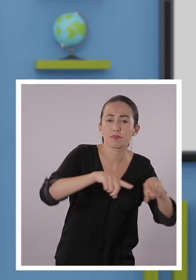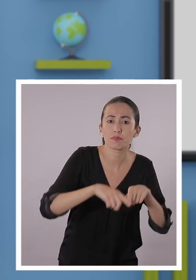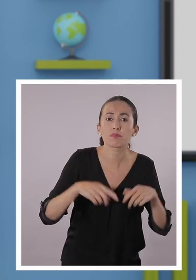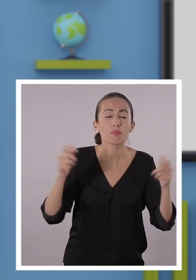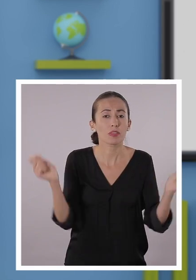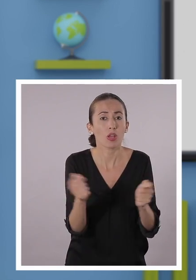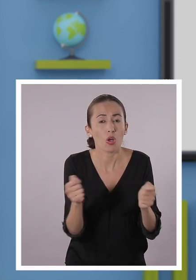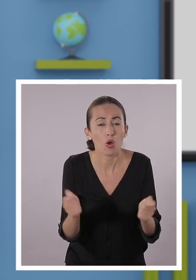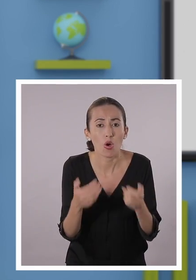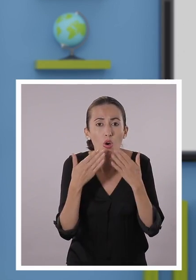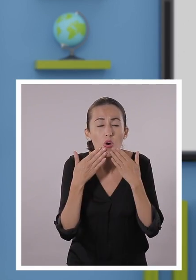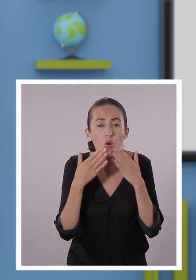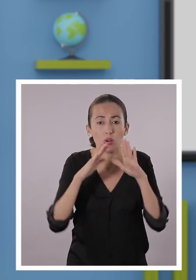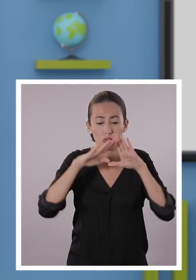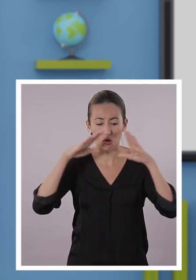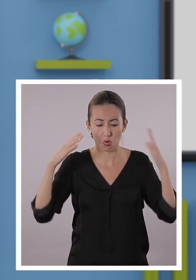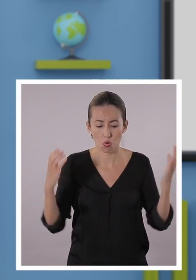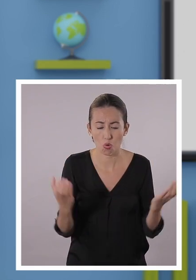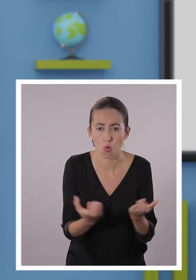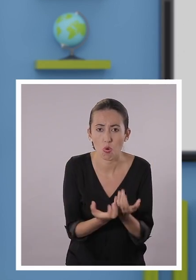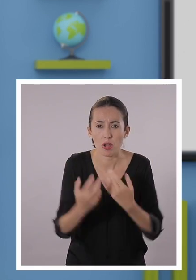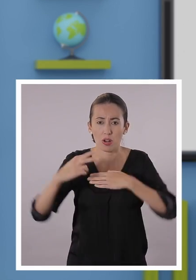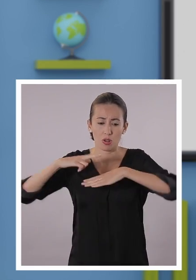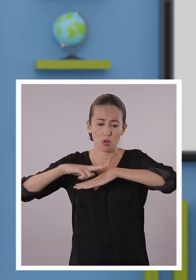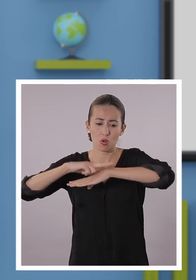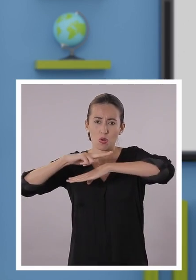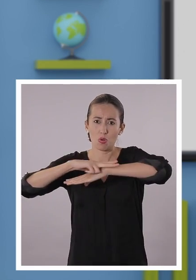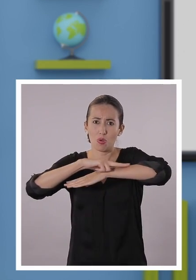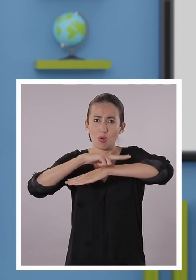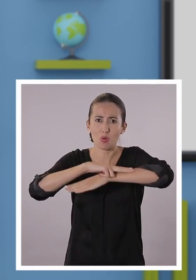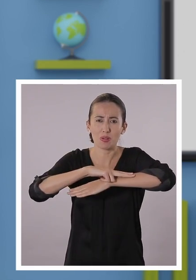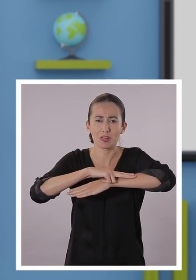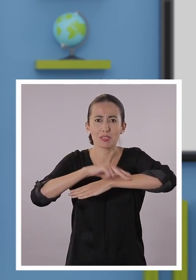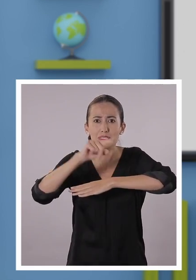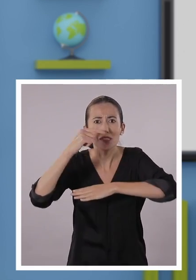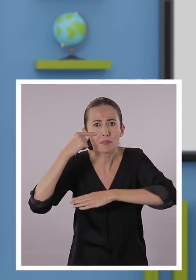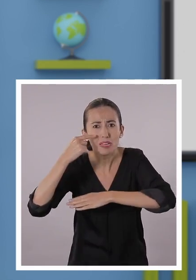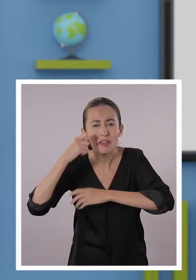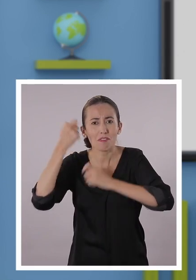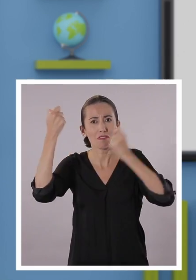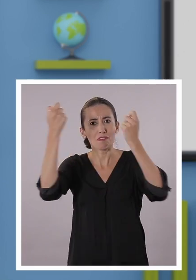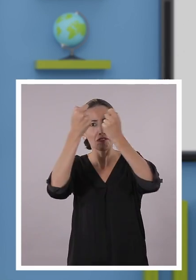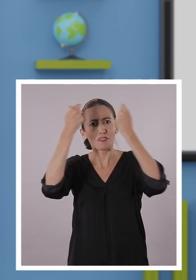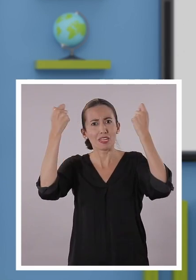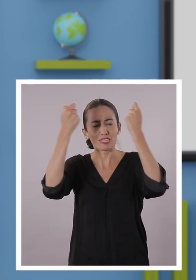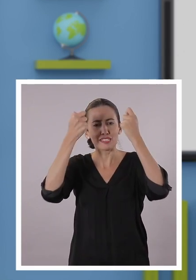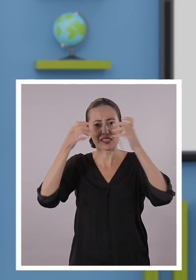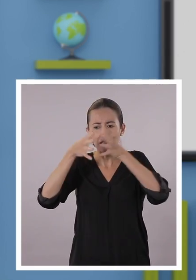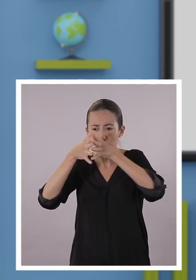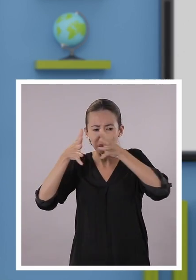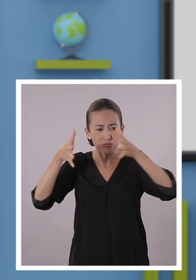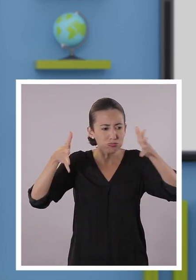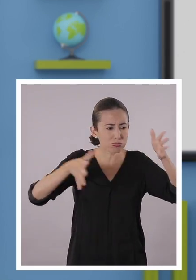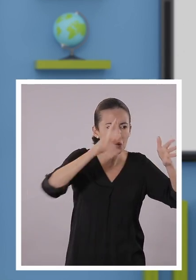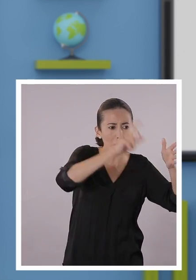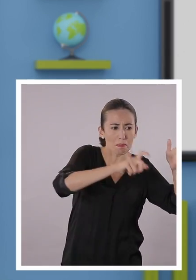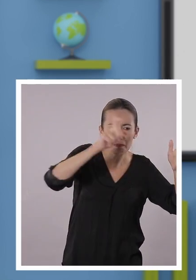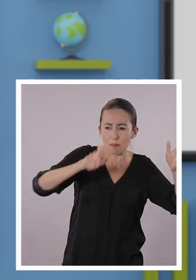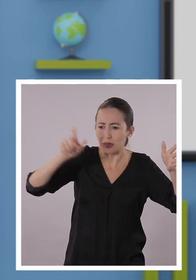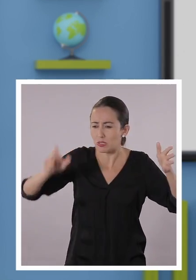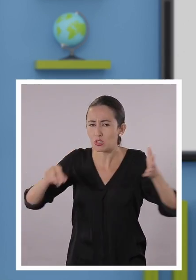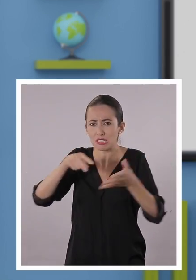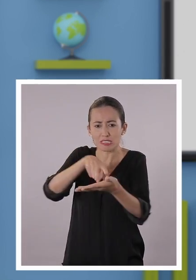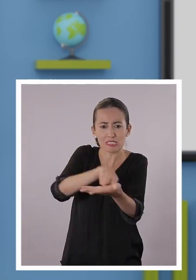tambores hechos de cuero de borrego. Miren ustedes, qué interesante. En una sola celebración hay tantos personajes que están